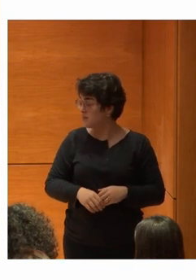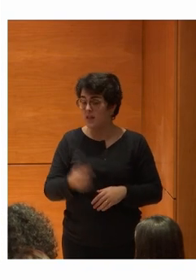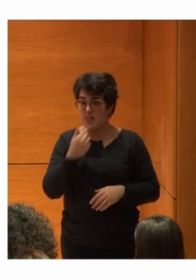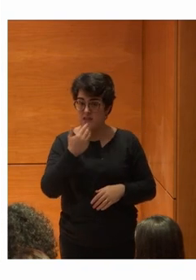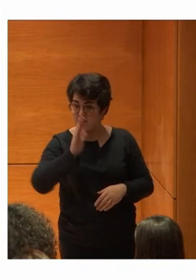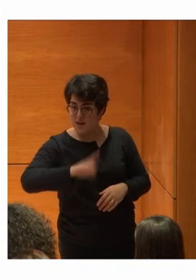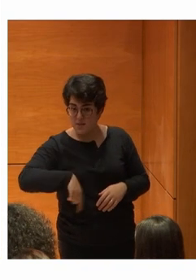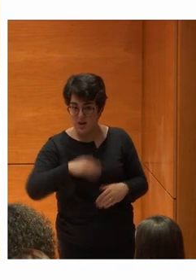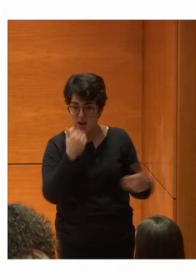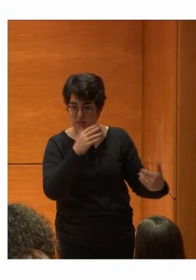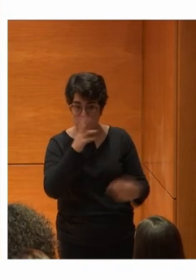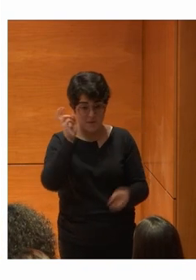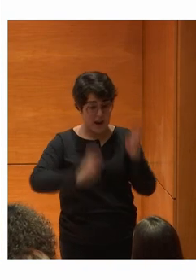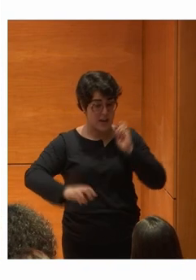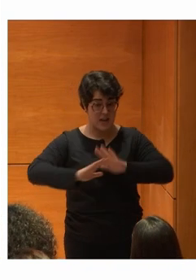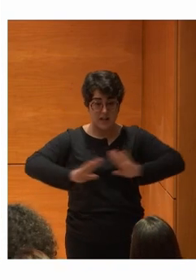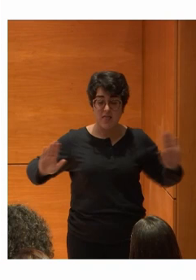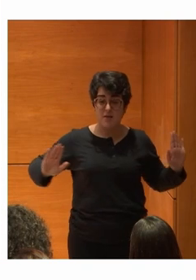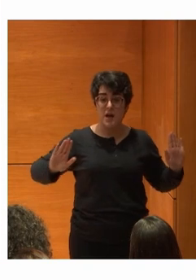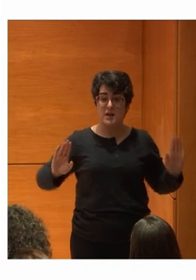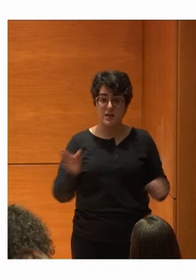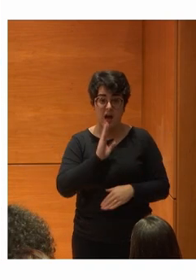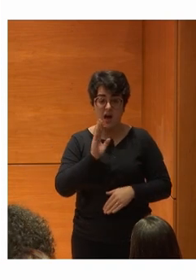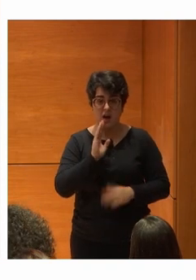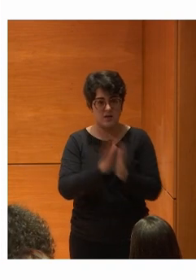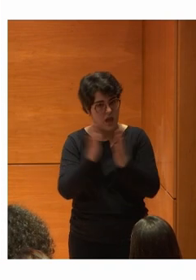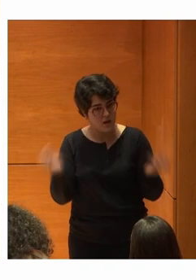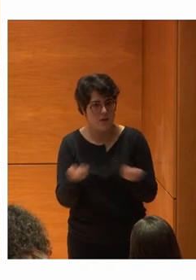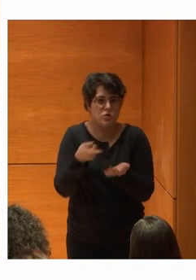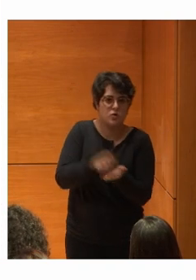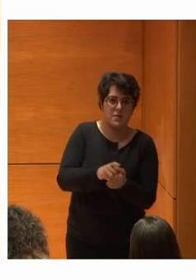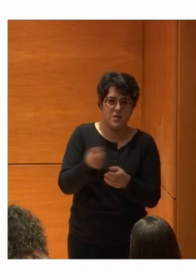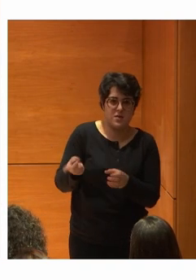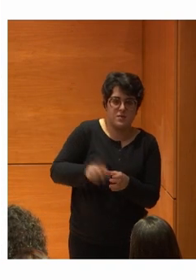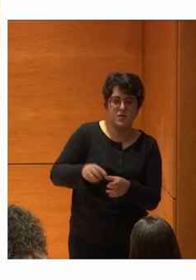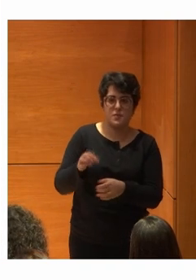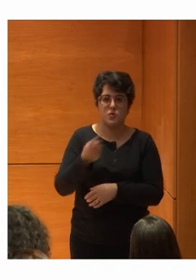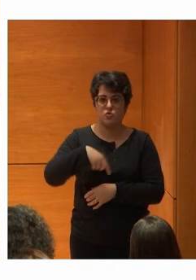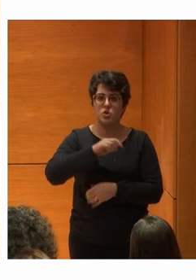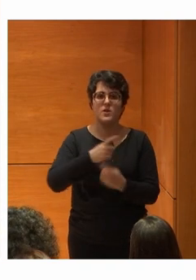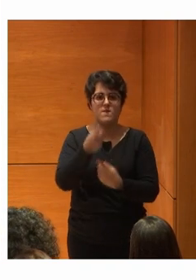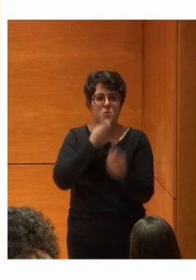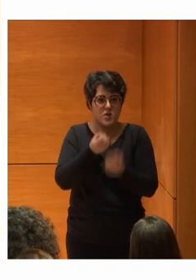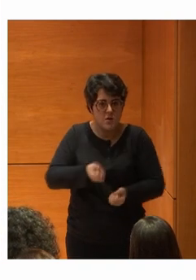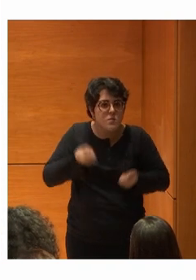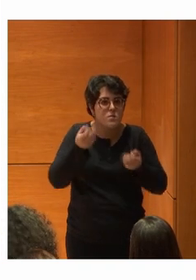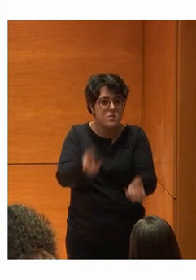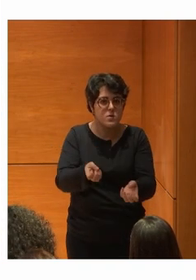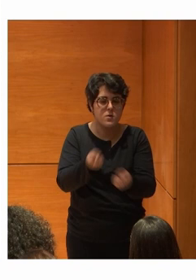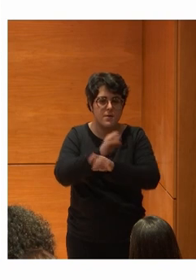Agradeceros Vuestra presencia Y nada Lo que ha dicho Que os animamos Una vez más A uniros Os mandaremos información De cómo